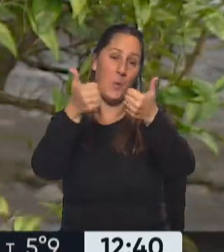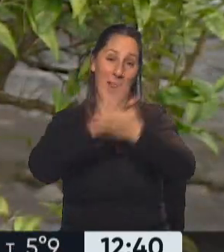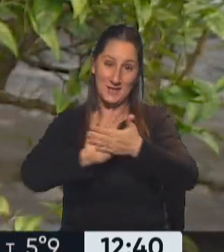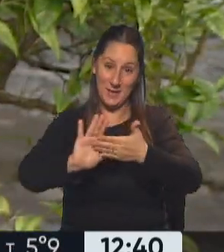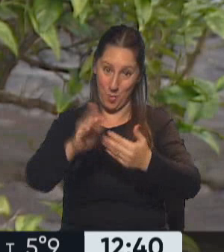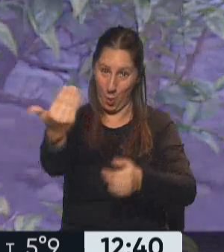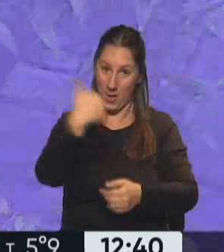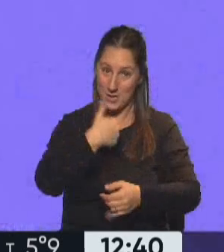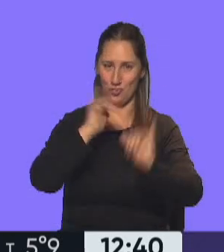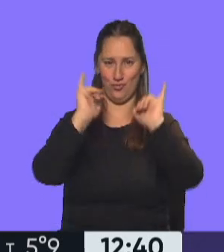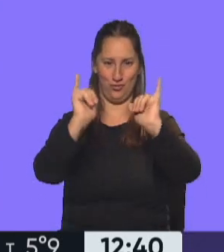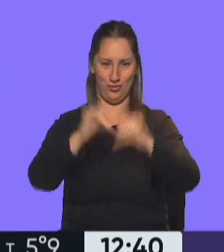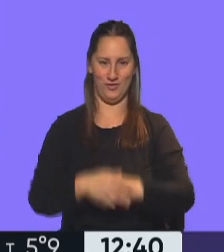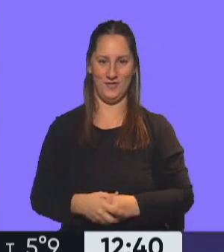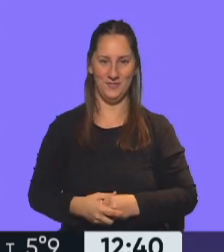esperamos. Por supuesto.